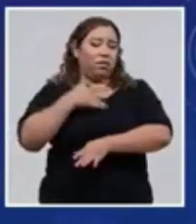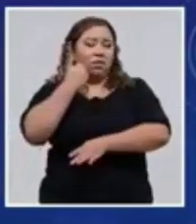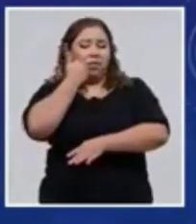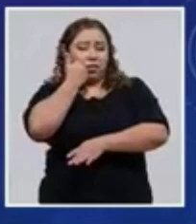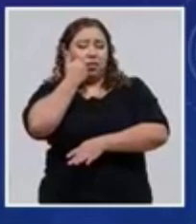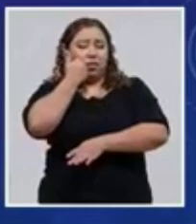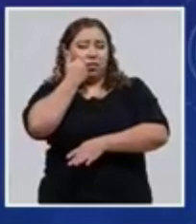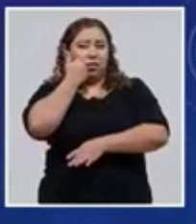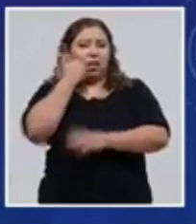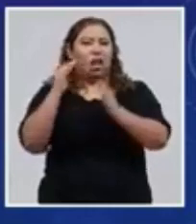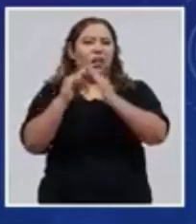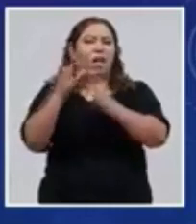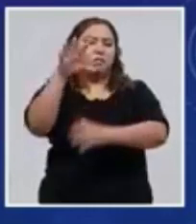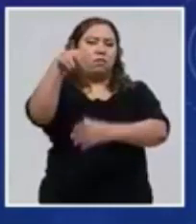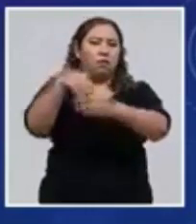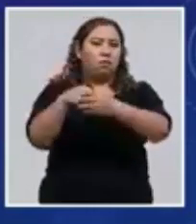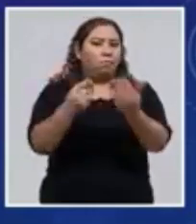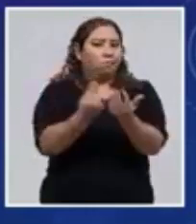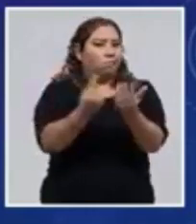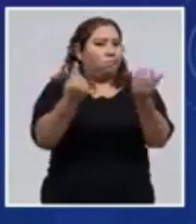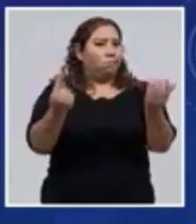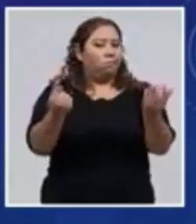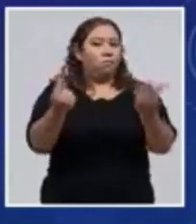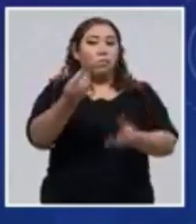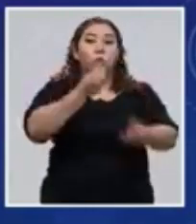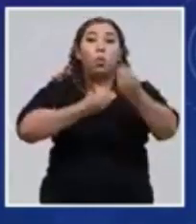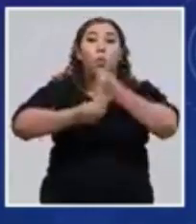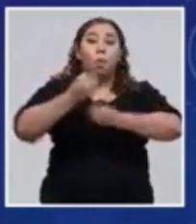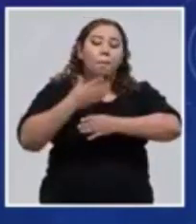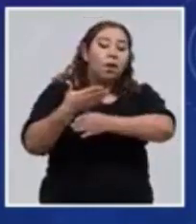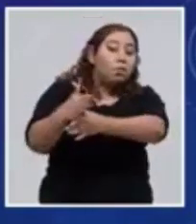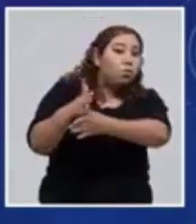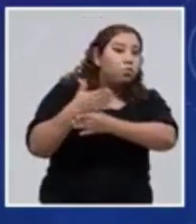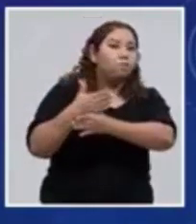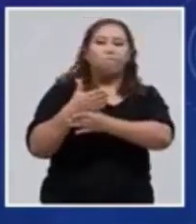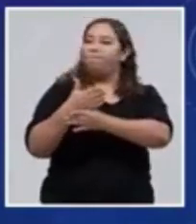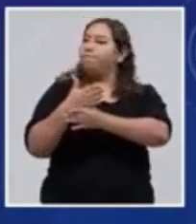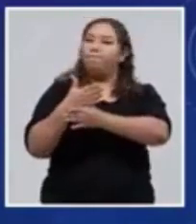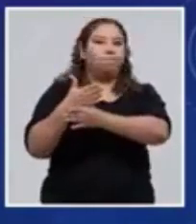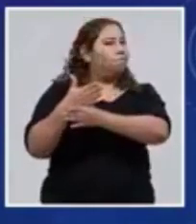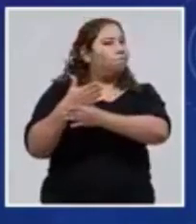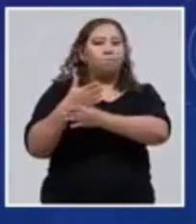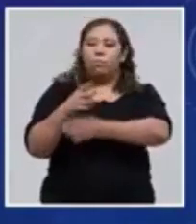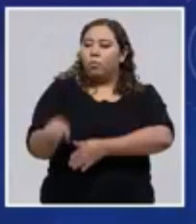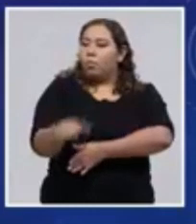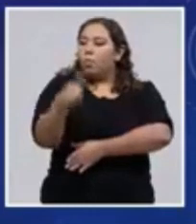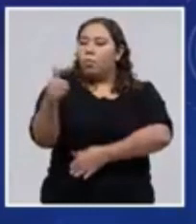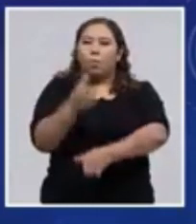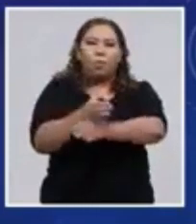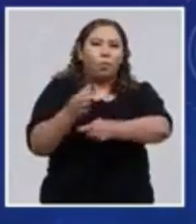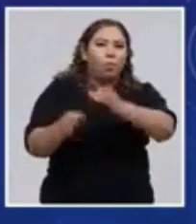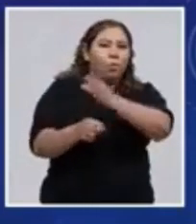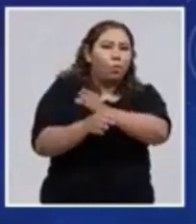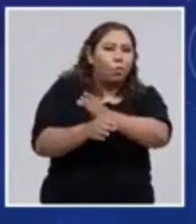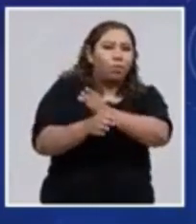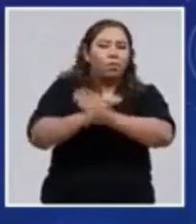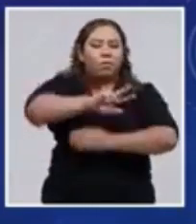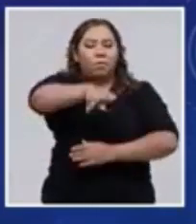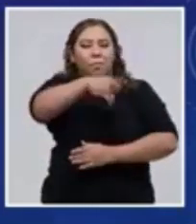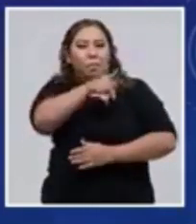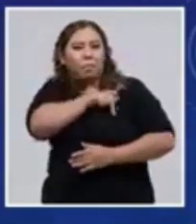Y, por supuesto, no comparta alimentos ni comparta otro tipo de utensilios de uso personal.